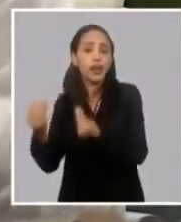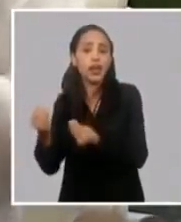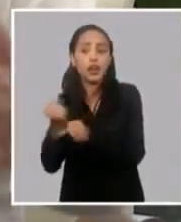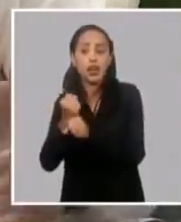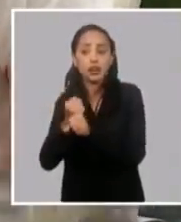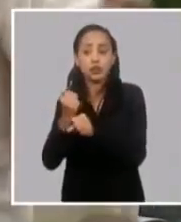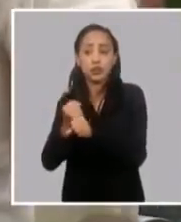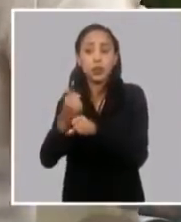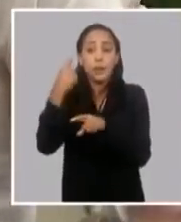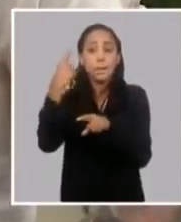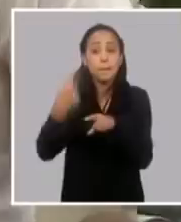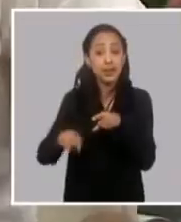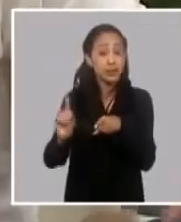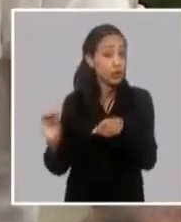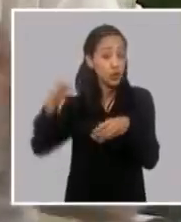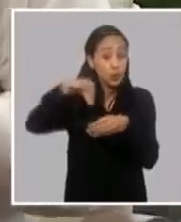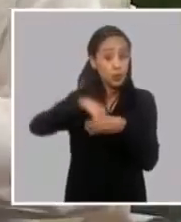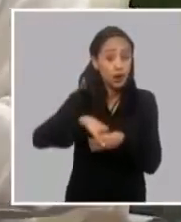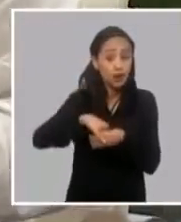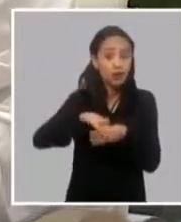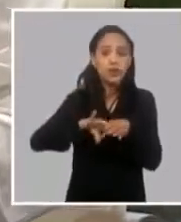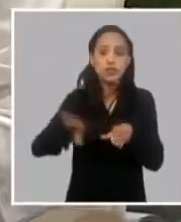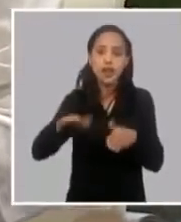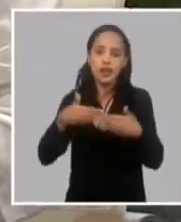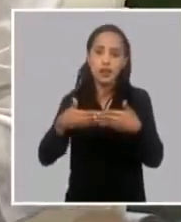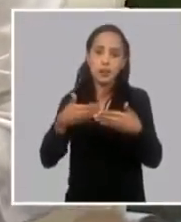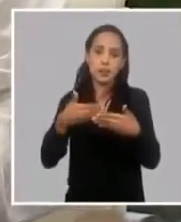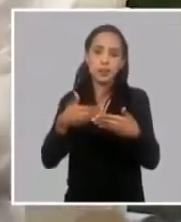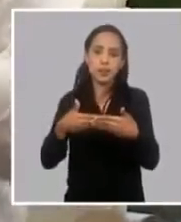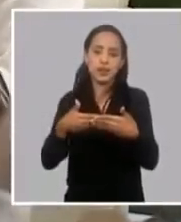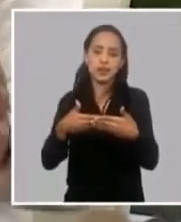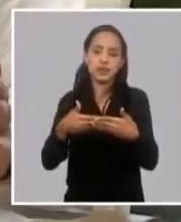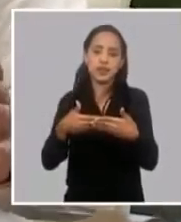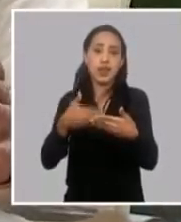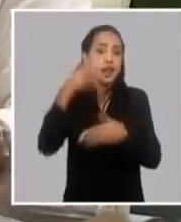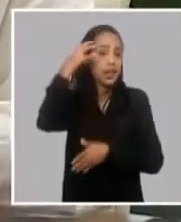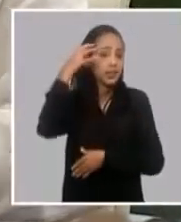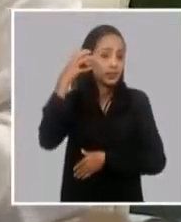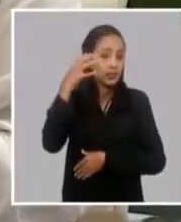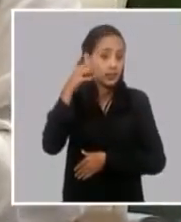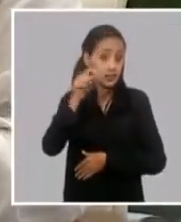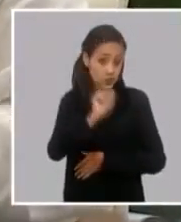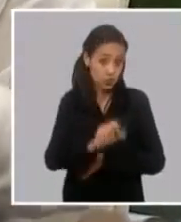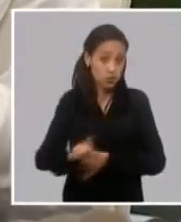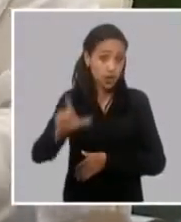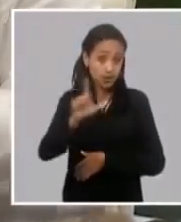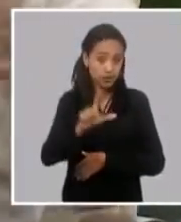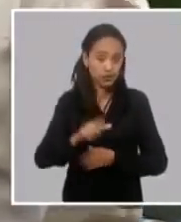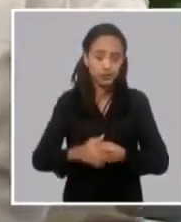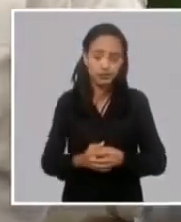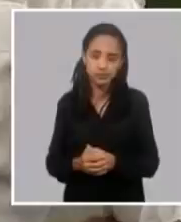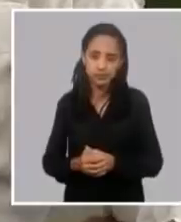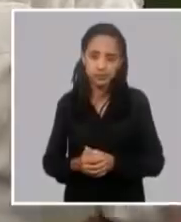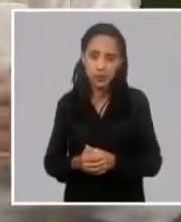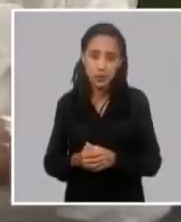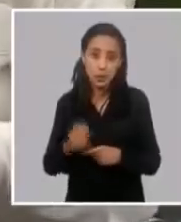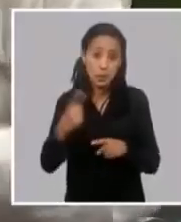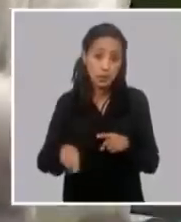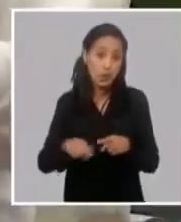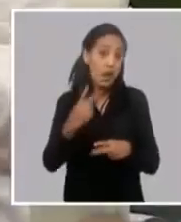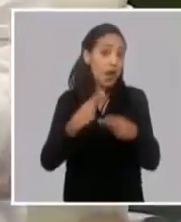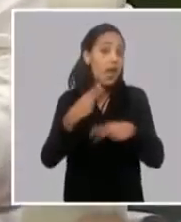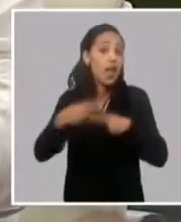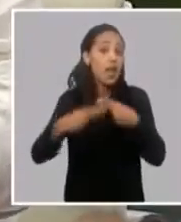incorporándolo en el funcionamiento en la gestión de la empresa estatal socialista bajo este prisma que te explico sin un antecedente previo